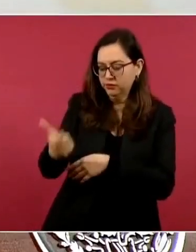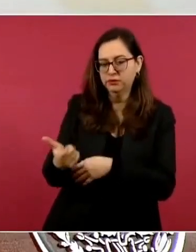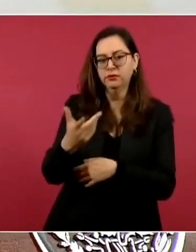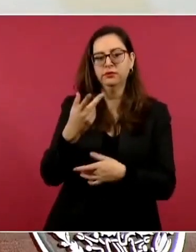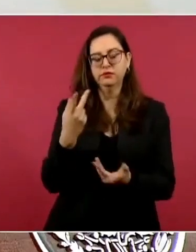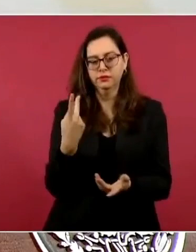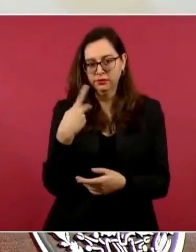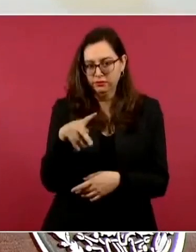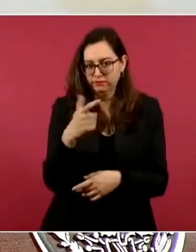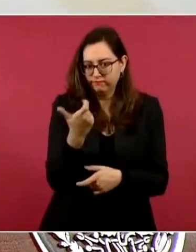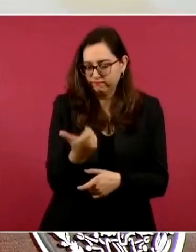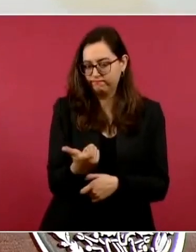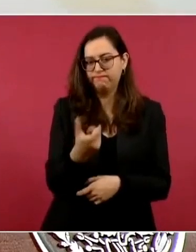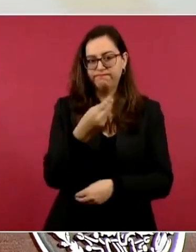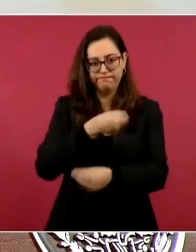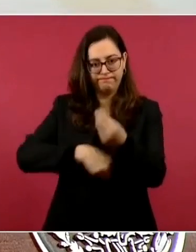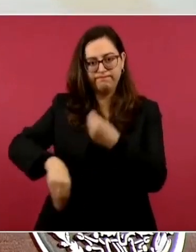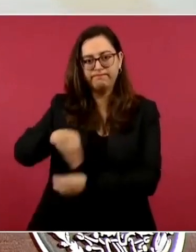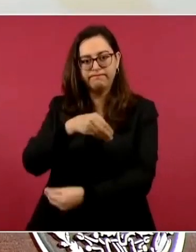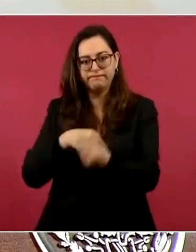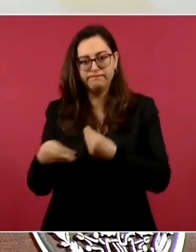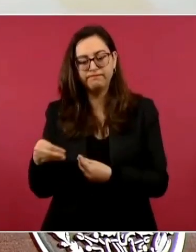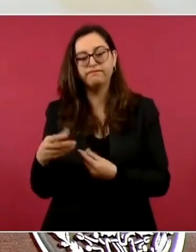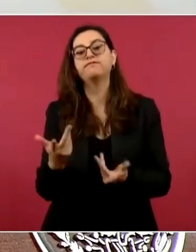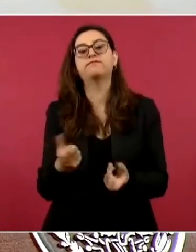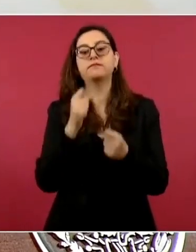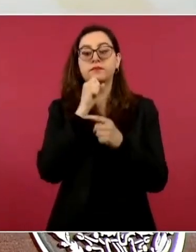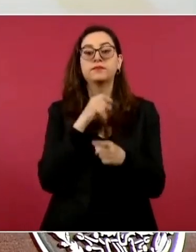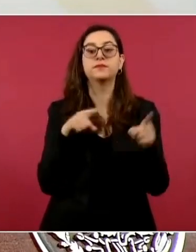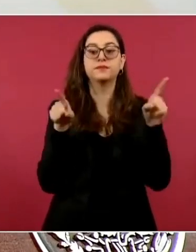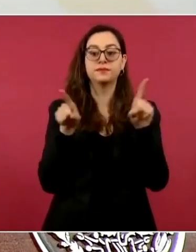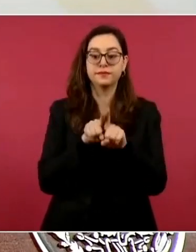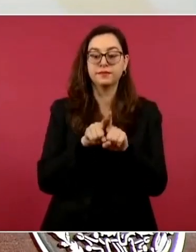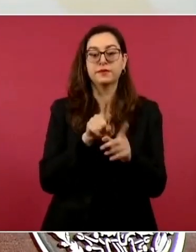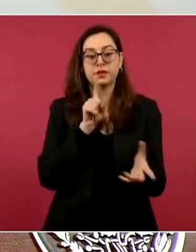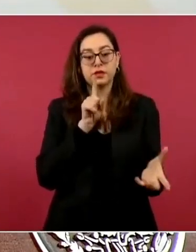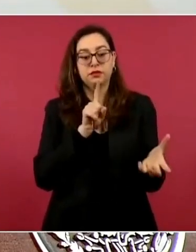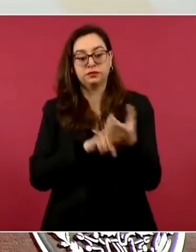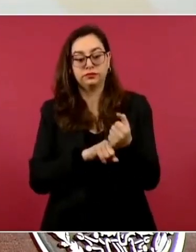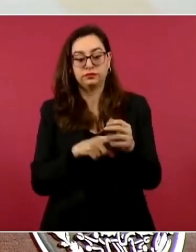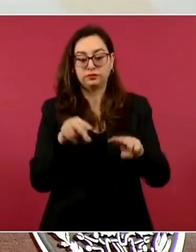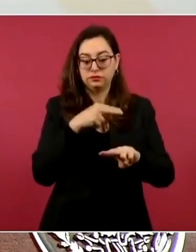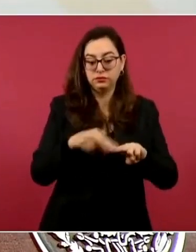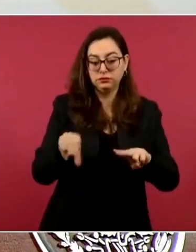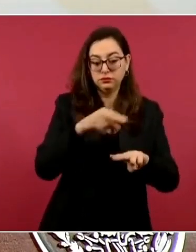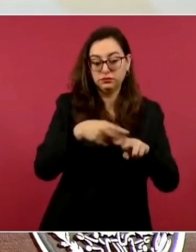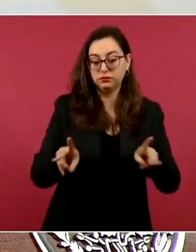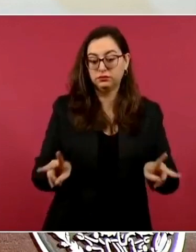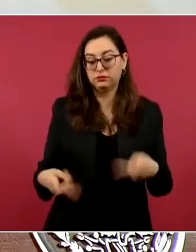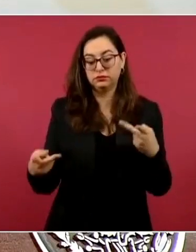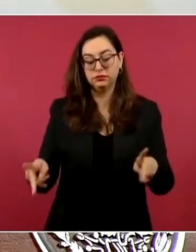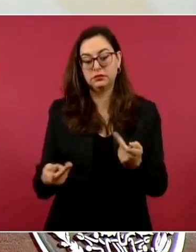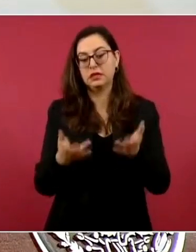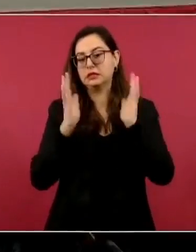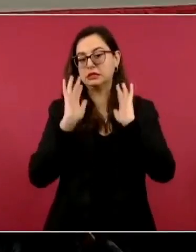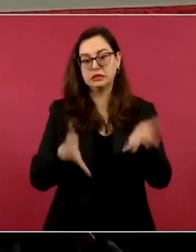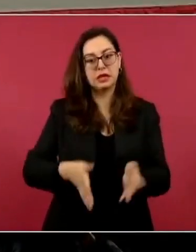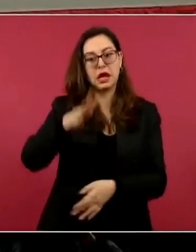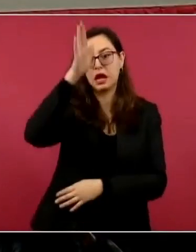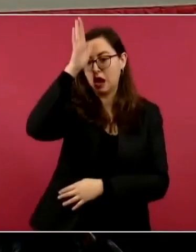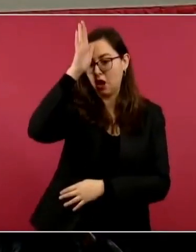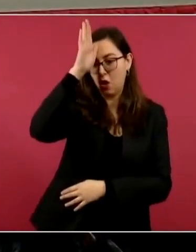Adicional a ello, se acordó un cambio de la política con Ticketmaster en donde cuando